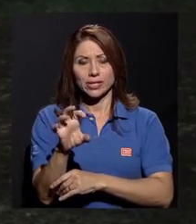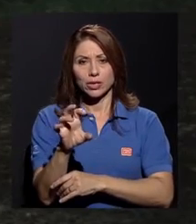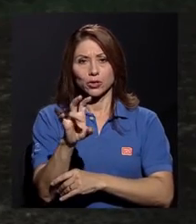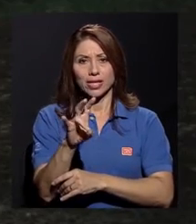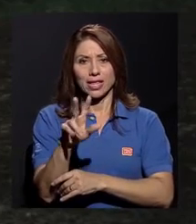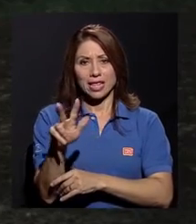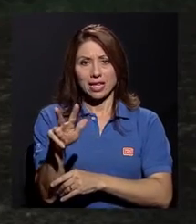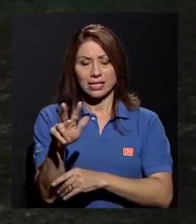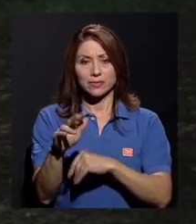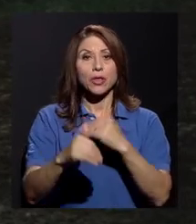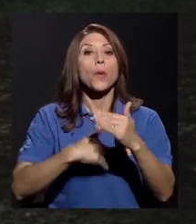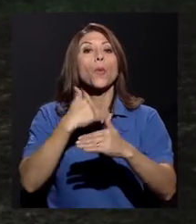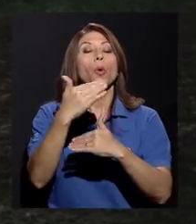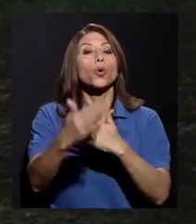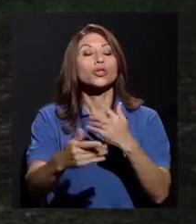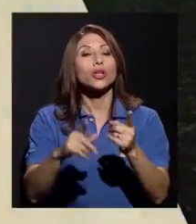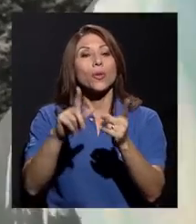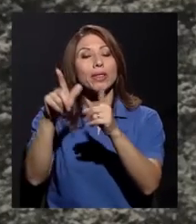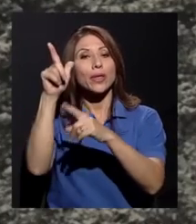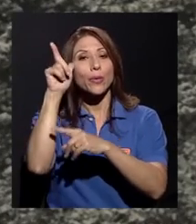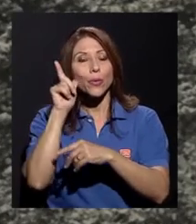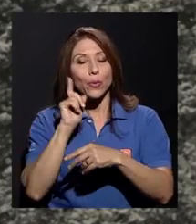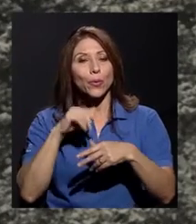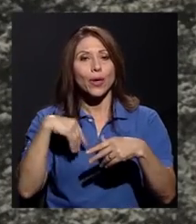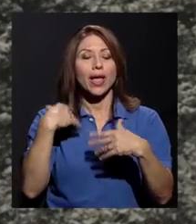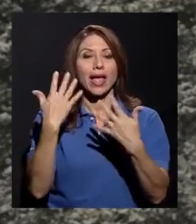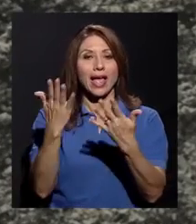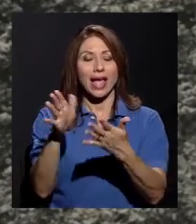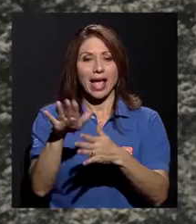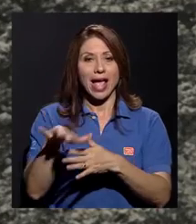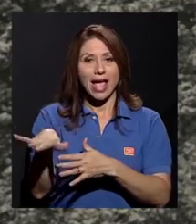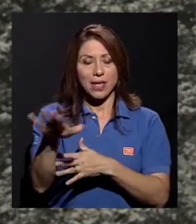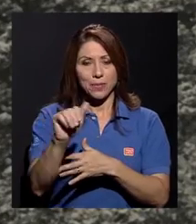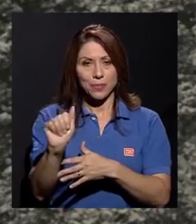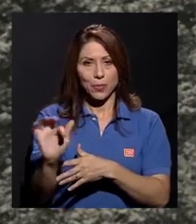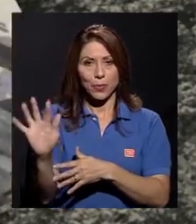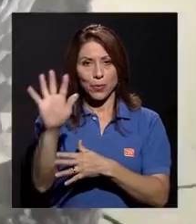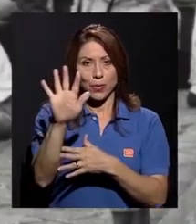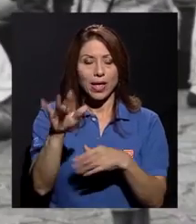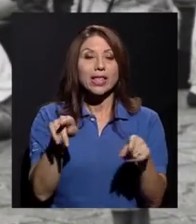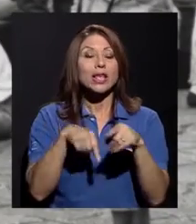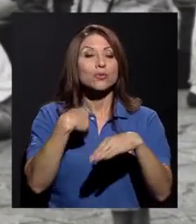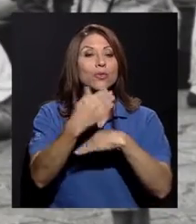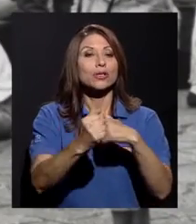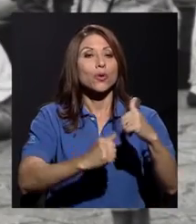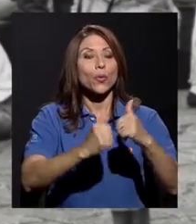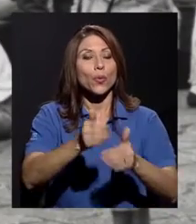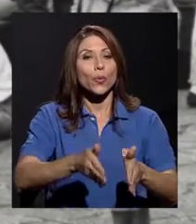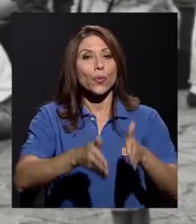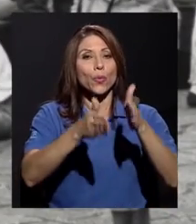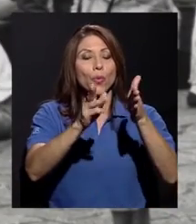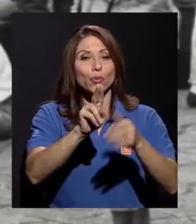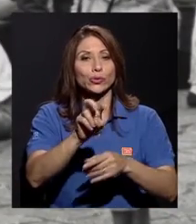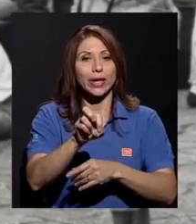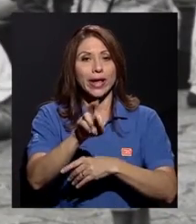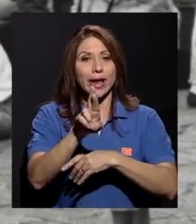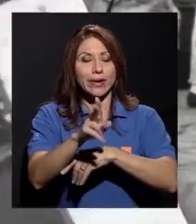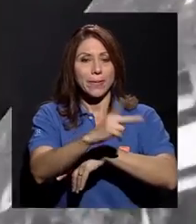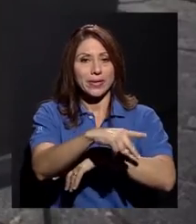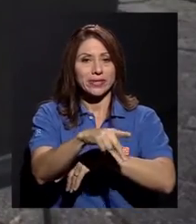Posteriormente, llegó al Atlántico, a la zona de Limón, se construyó la sede del Pacífico y la sede de Guanacaste.